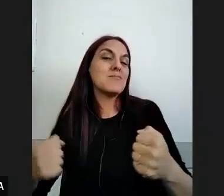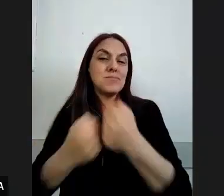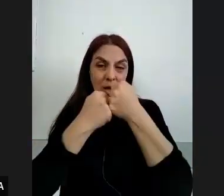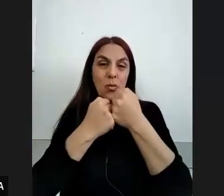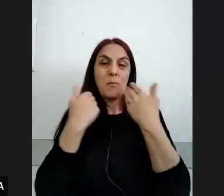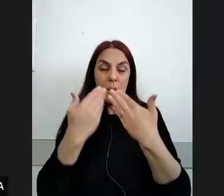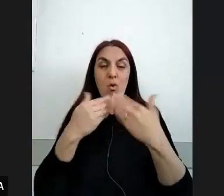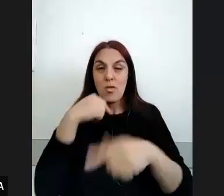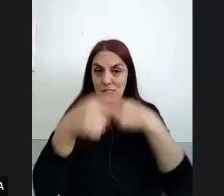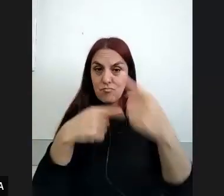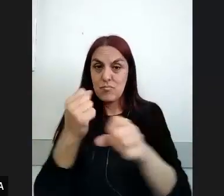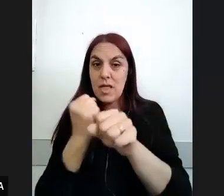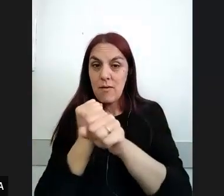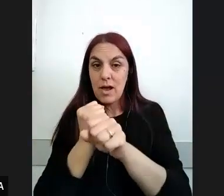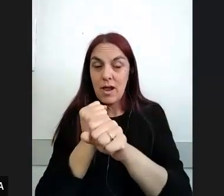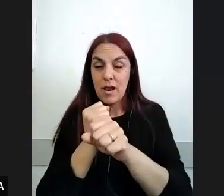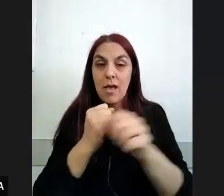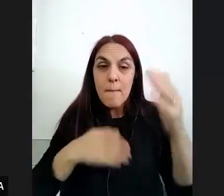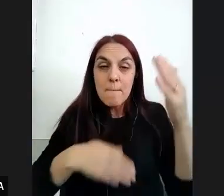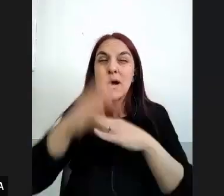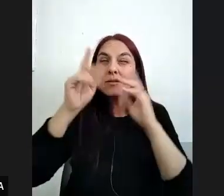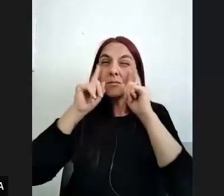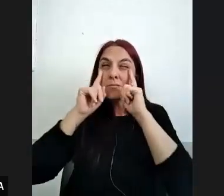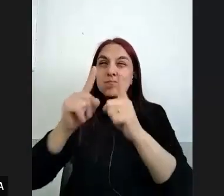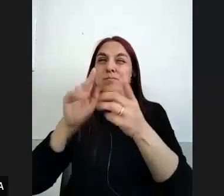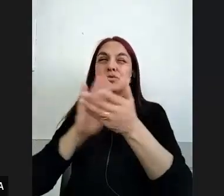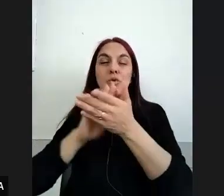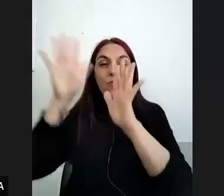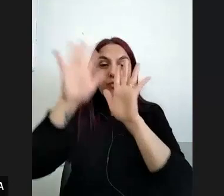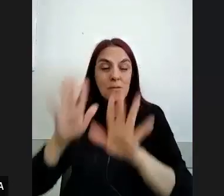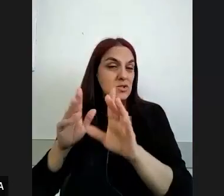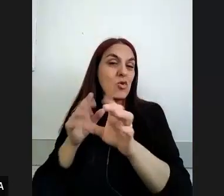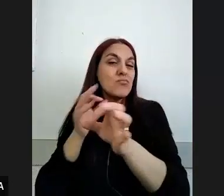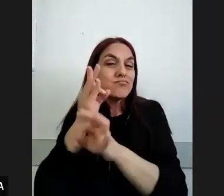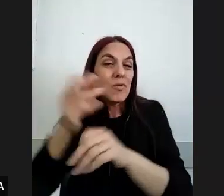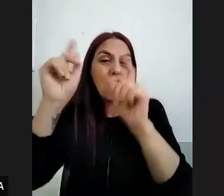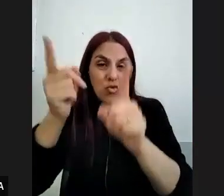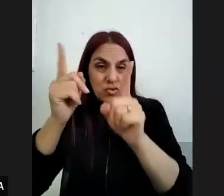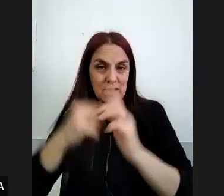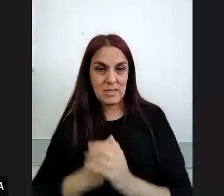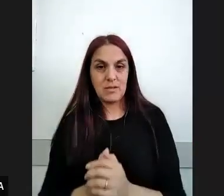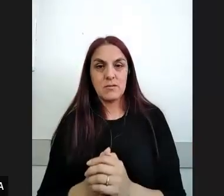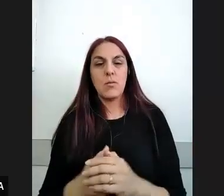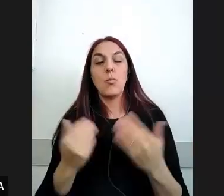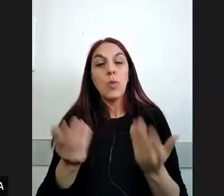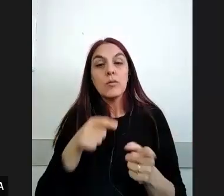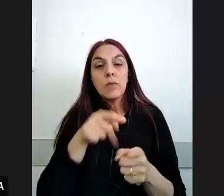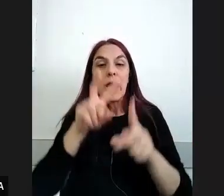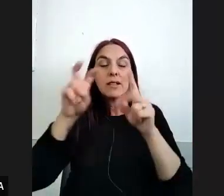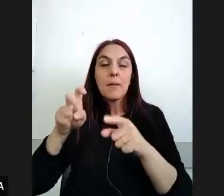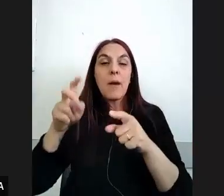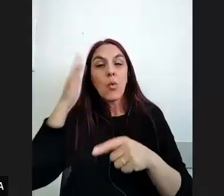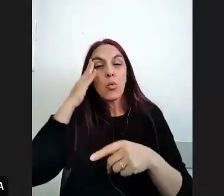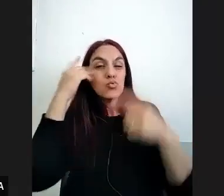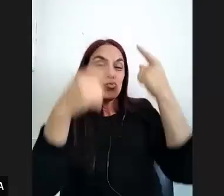cuestiones sobre todo pensando en la formación de docentes creo que allí digamos todo esto de la interculturalidad